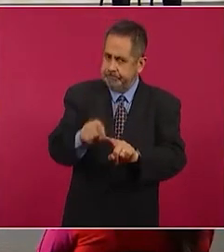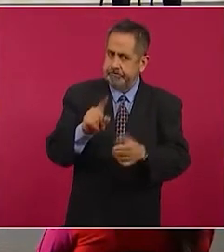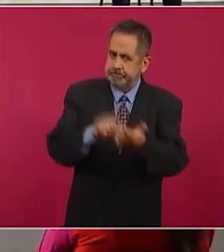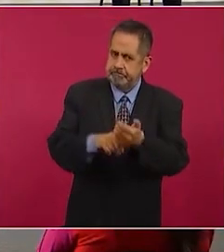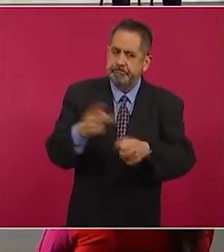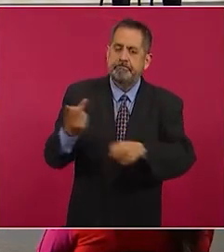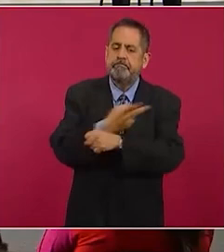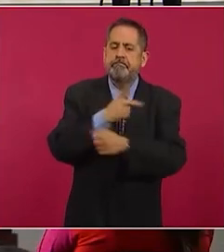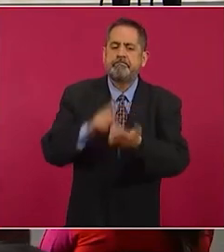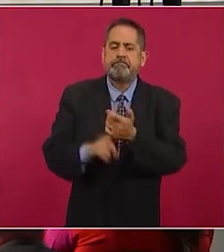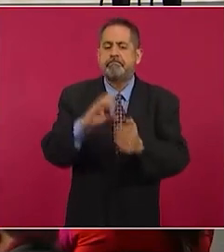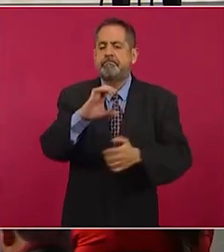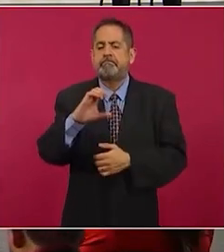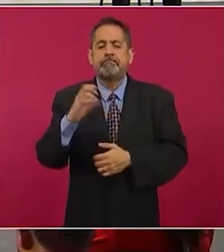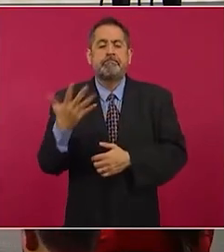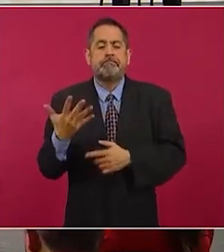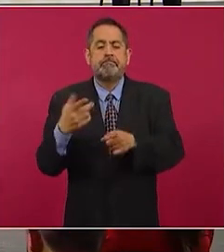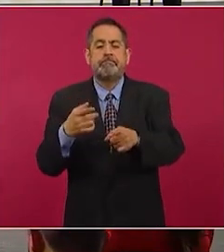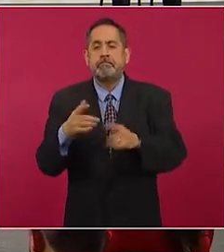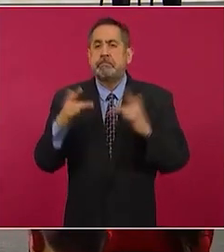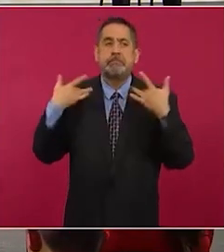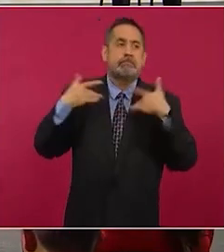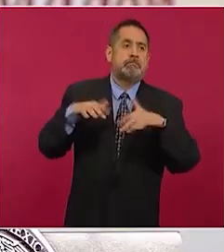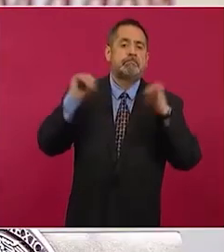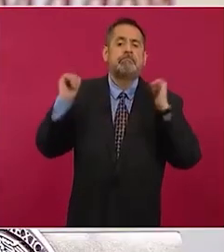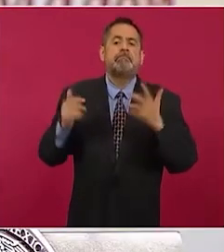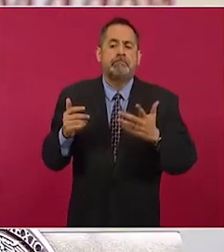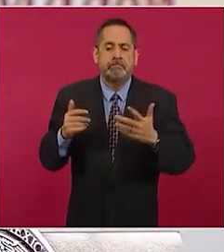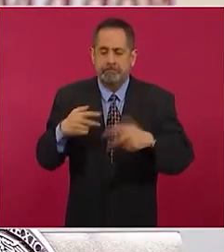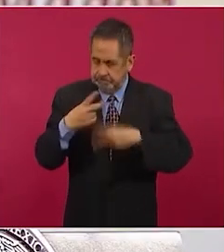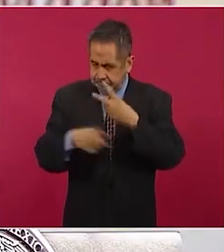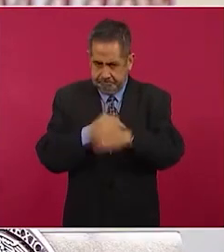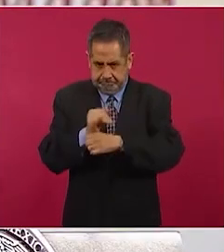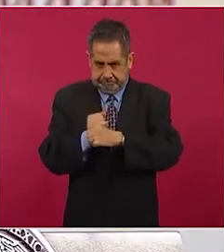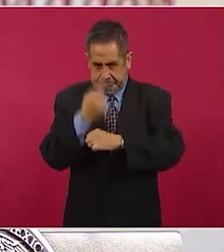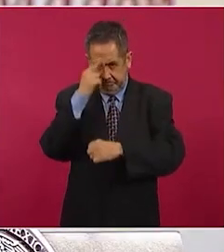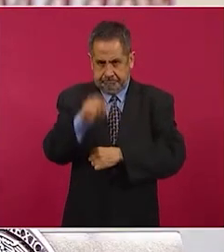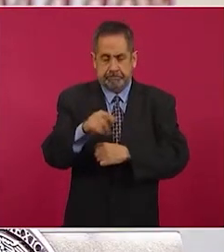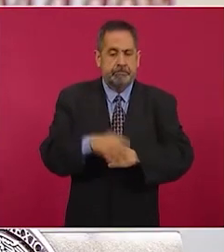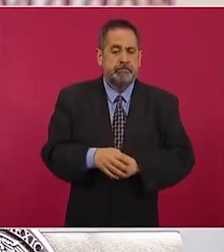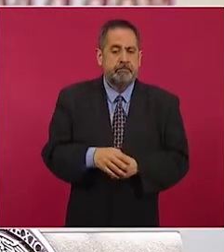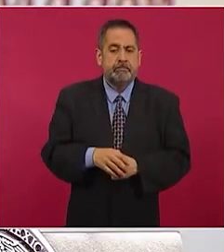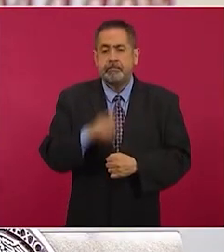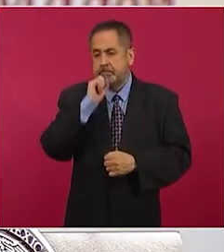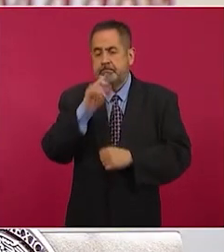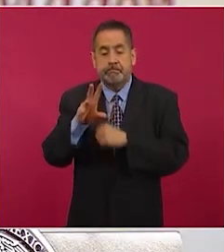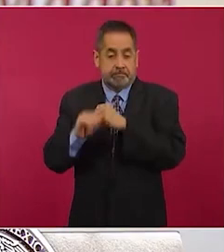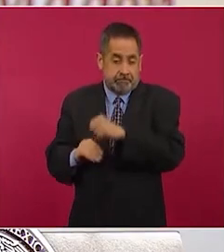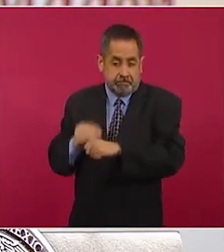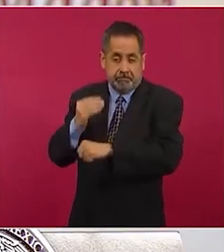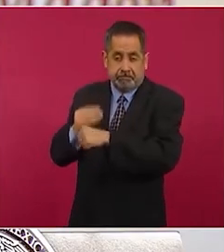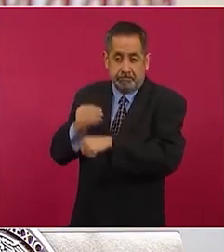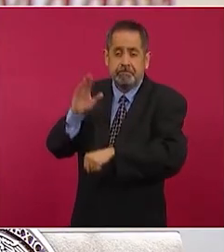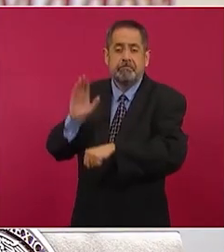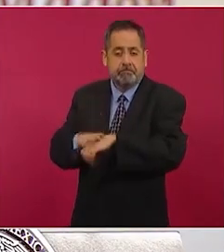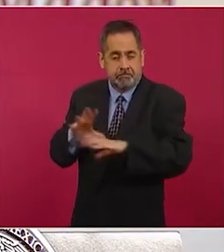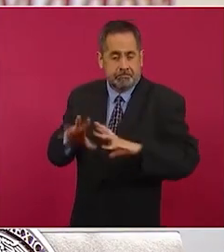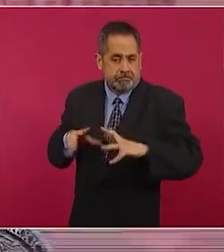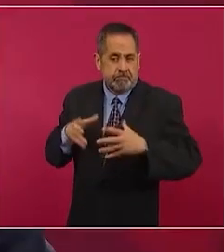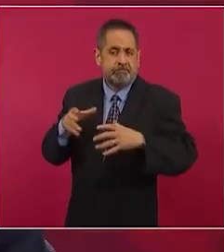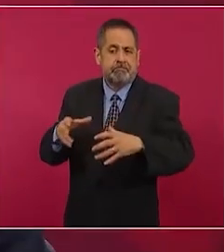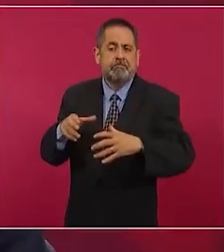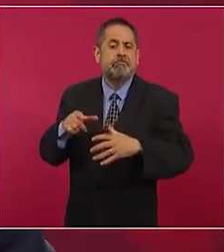perseguir esta probable omisión. También se ha reforzado el estado de fuerza con la presencia permanente